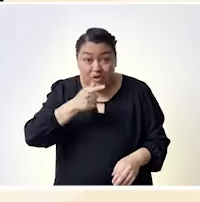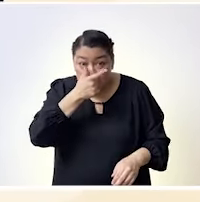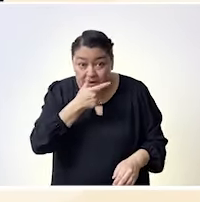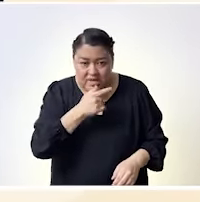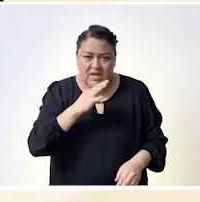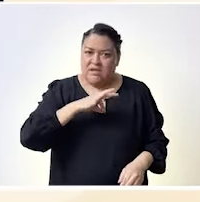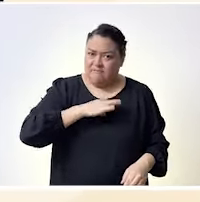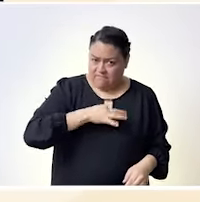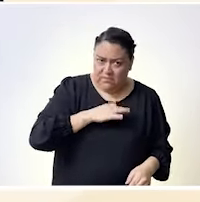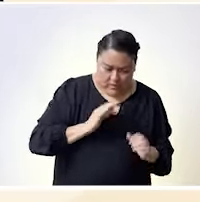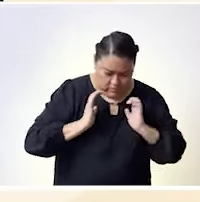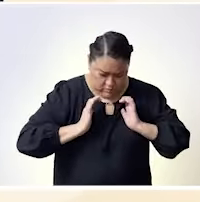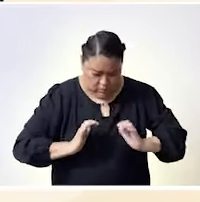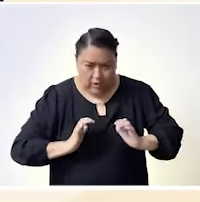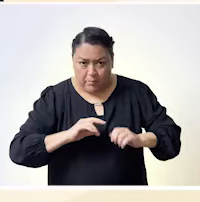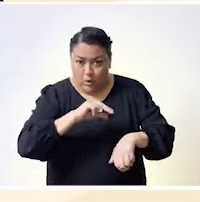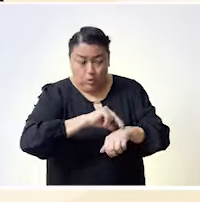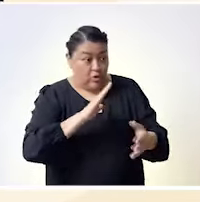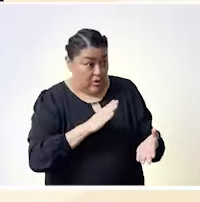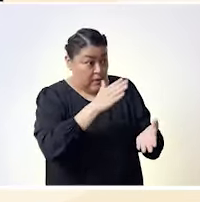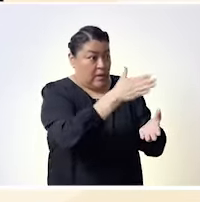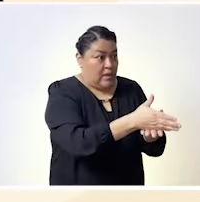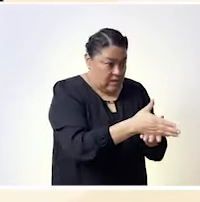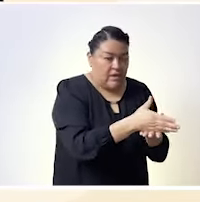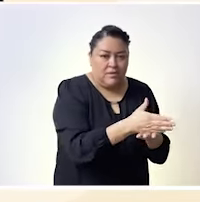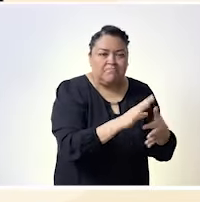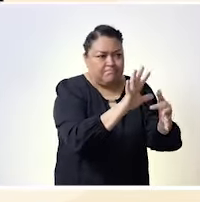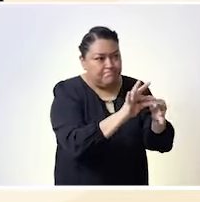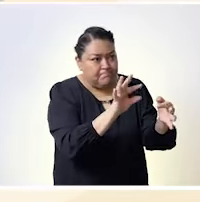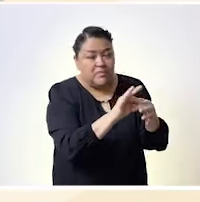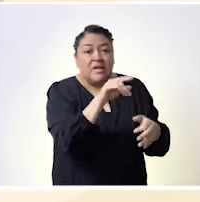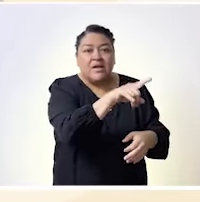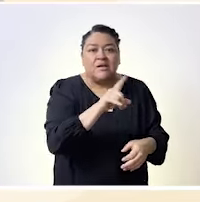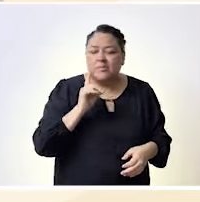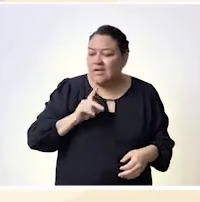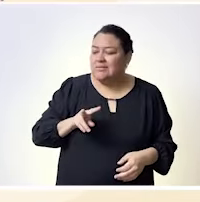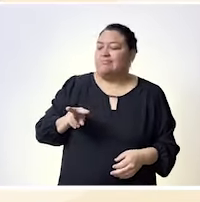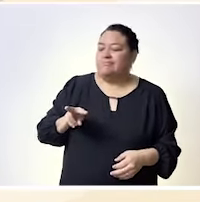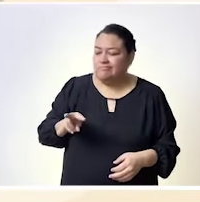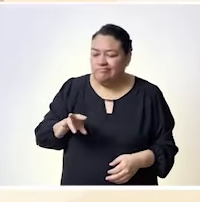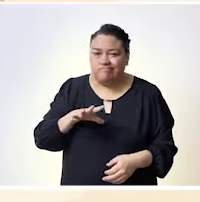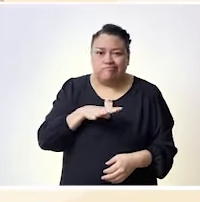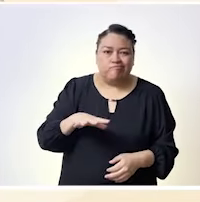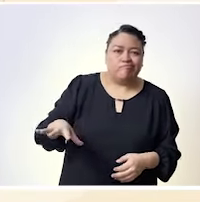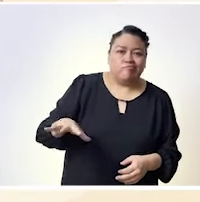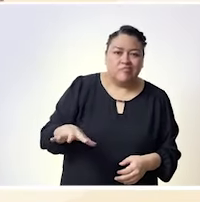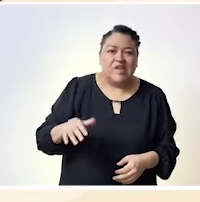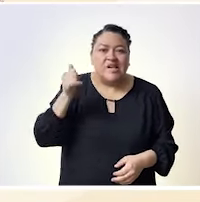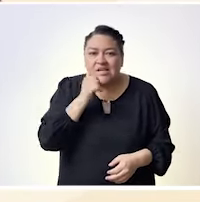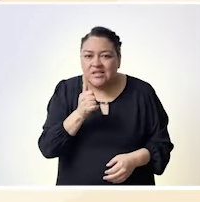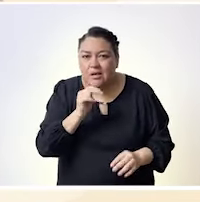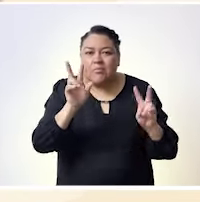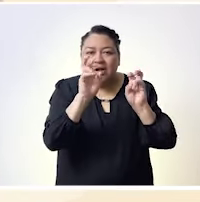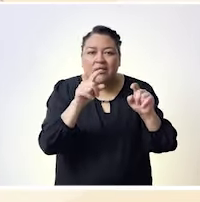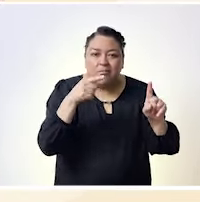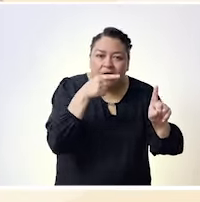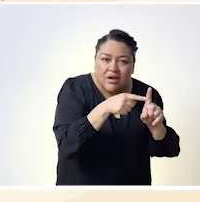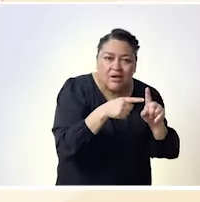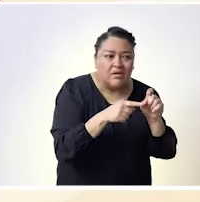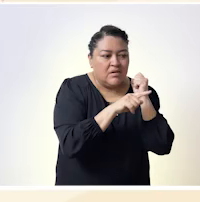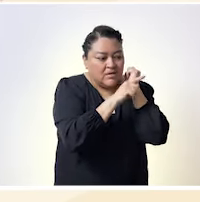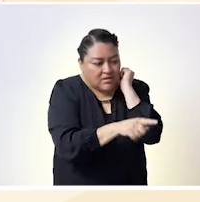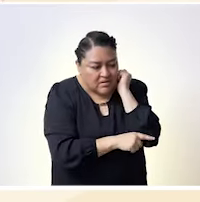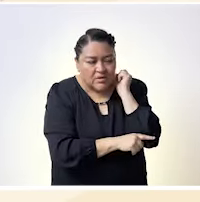seguramente que vamos a vamos a salir triunfantes otras veces muchas gracias Itzel por lo que nos compartes desde tu